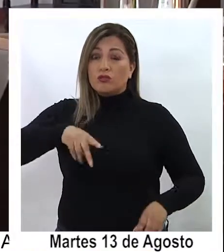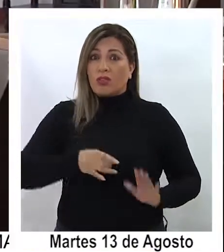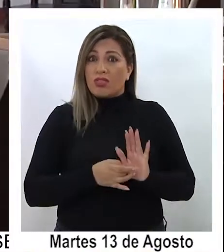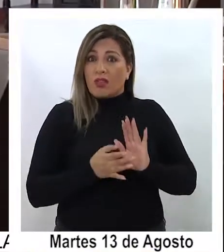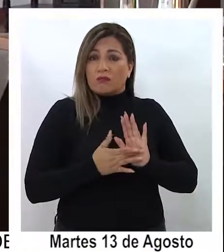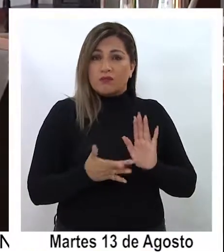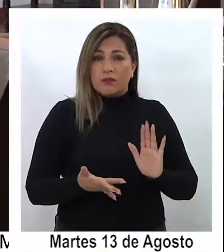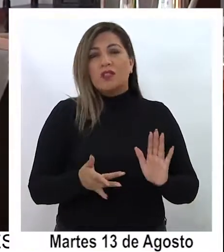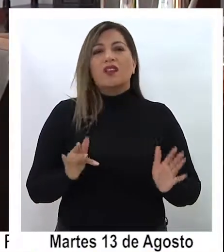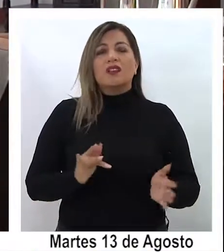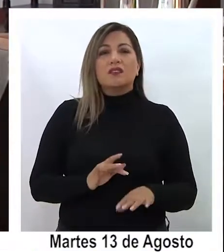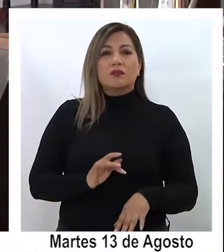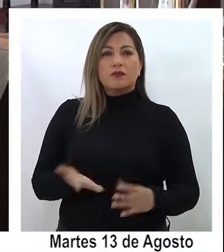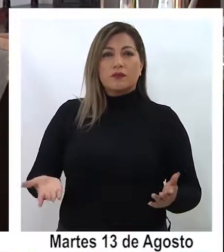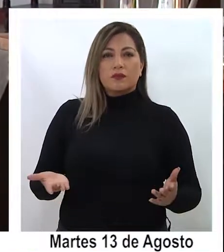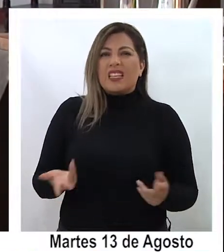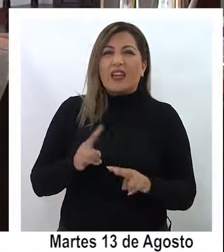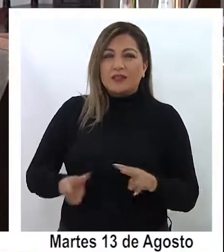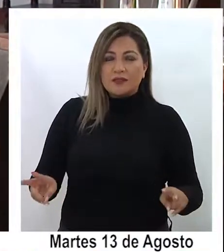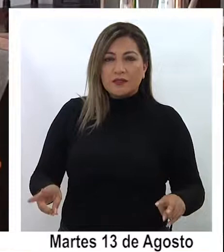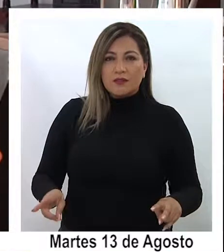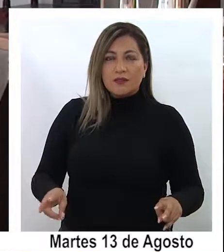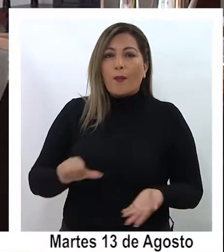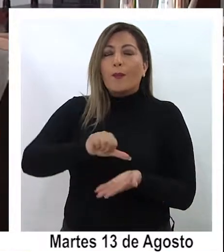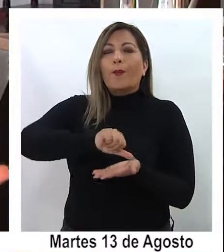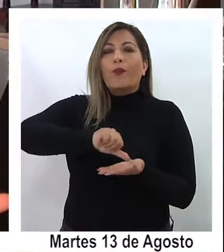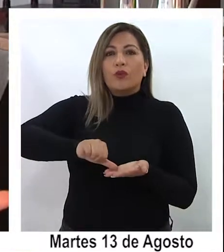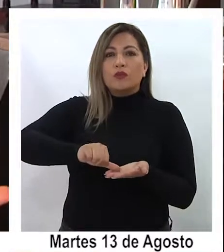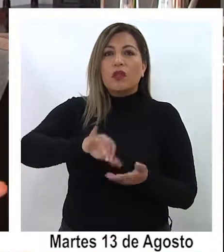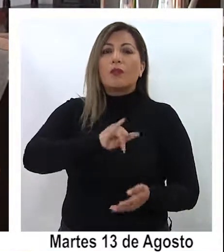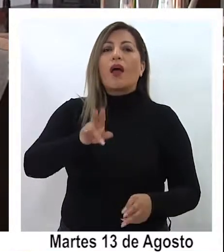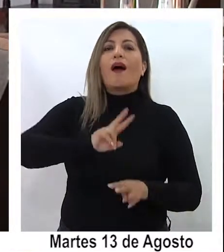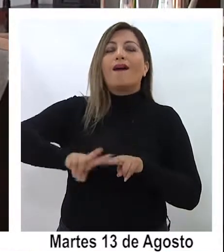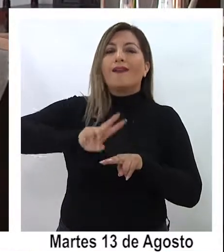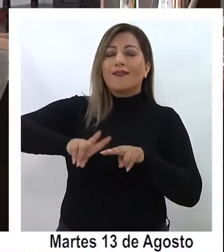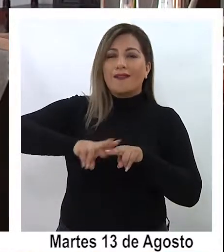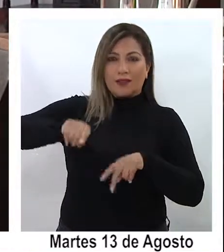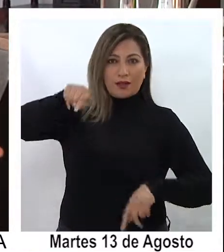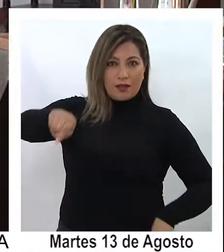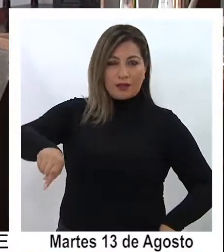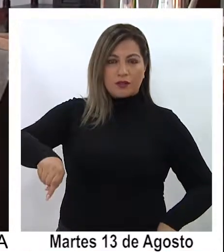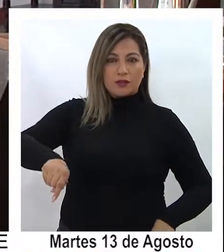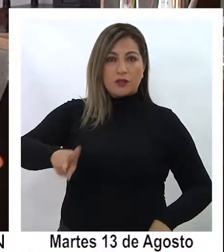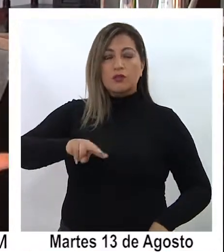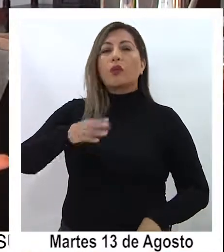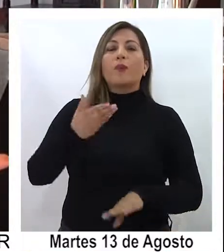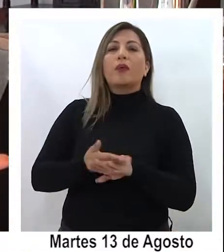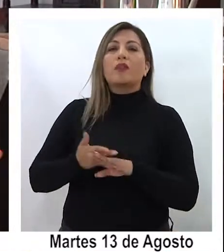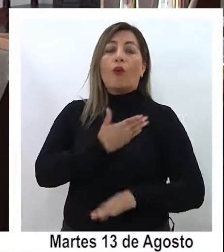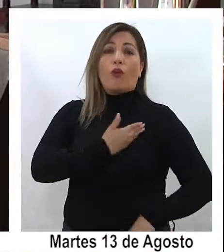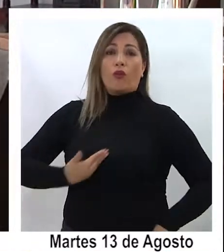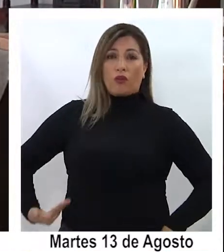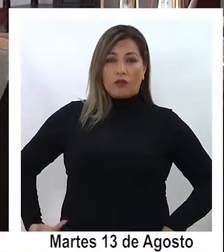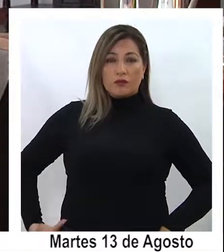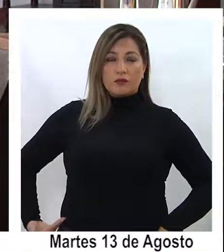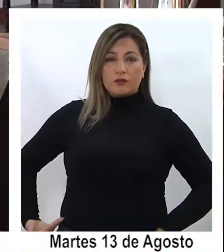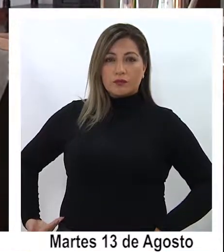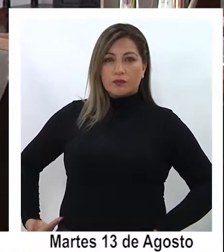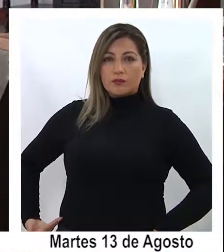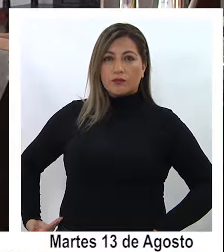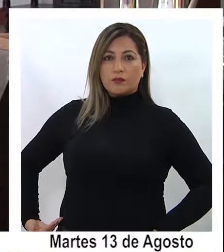de los derechos humanos lo que corresponde es sancionarlos y repararlos por lo tanto así como se ha pedido desde el gobierno por ejemplo